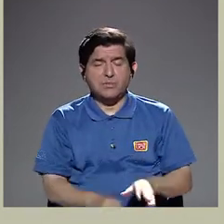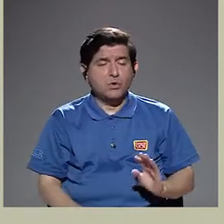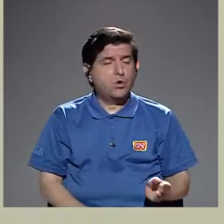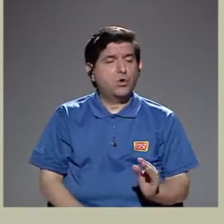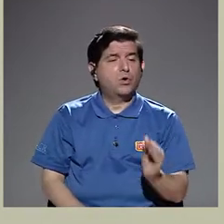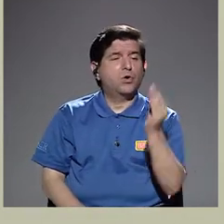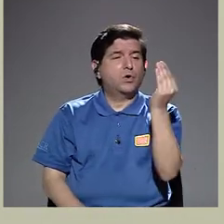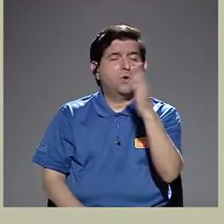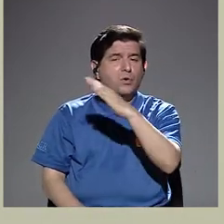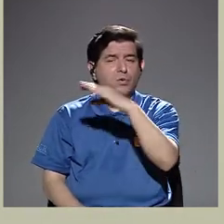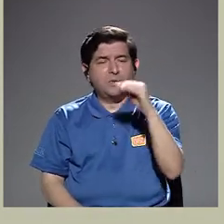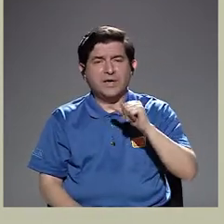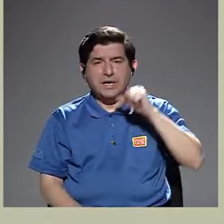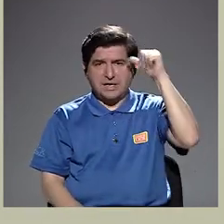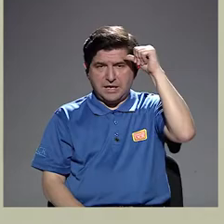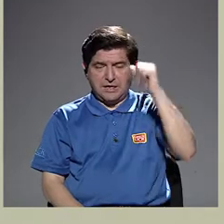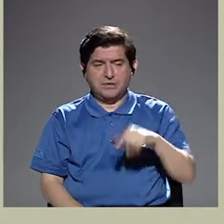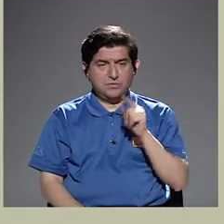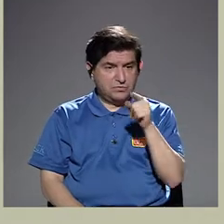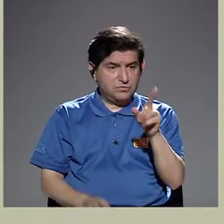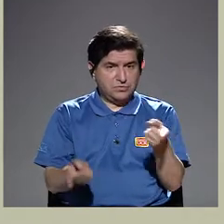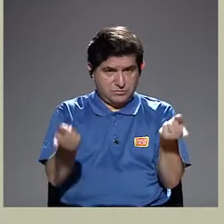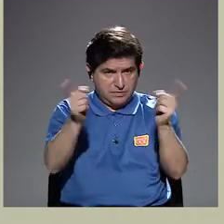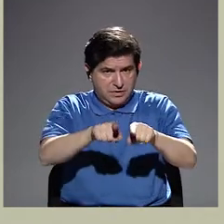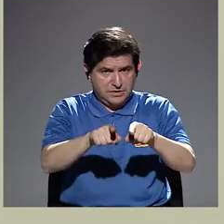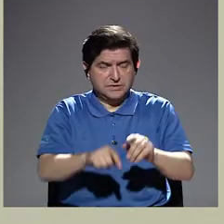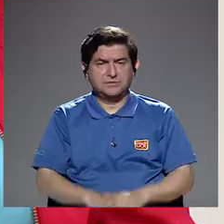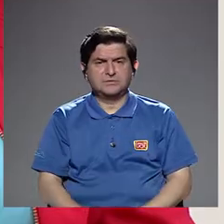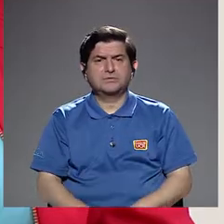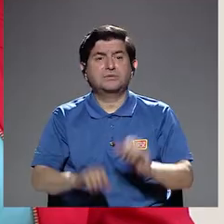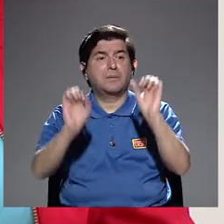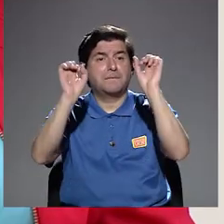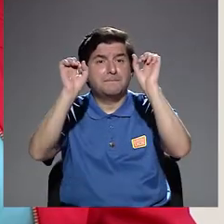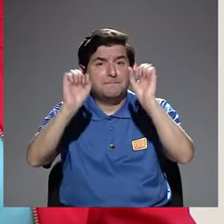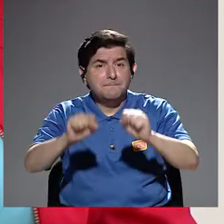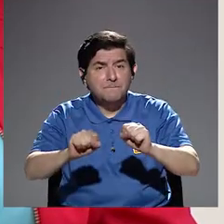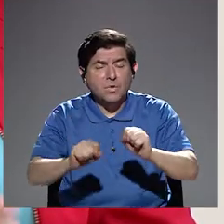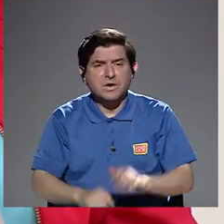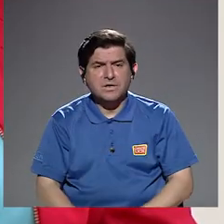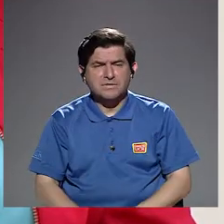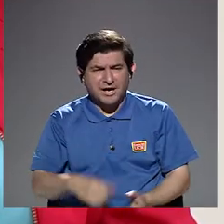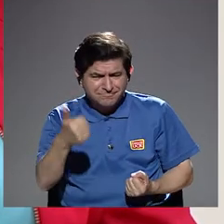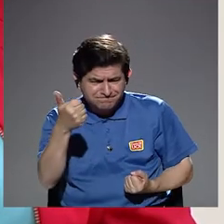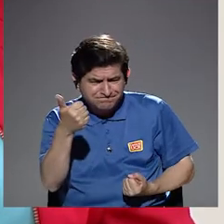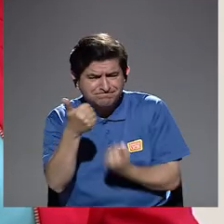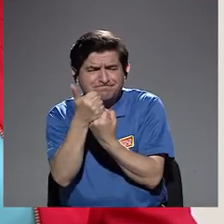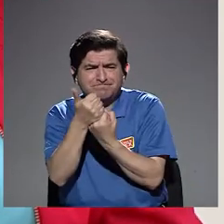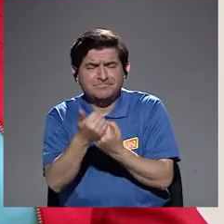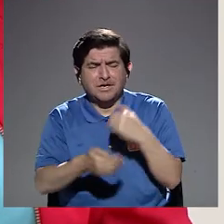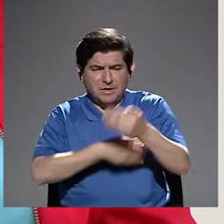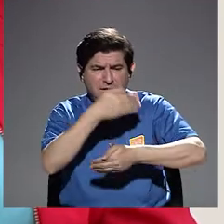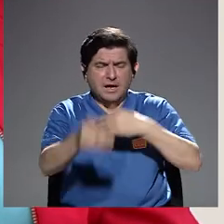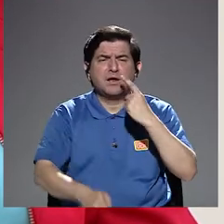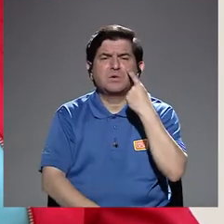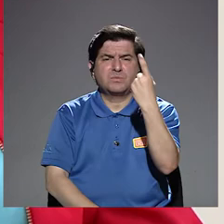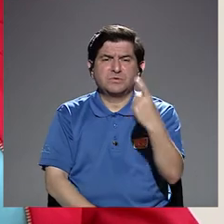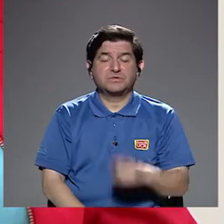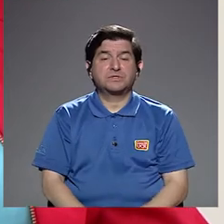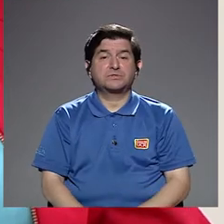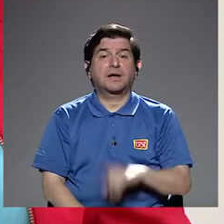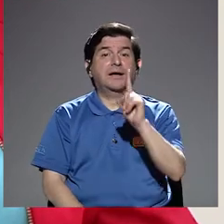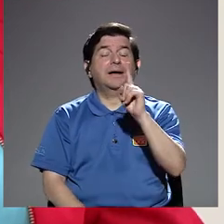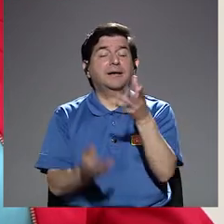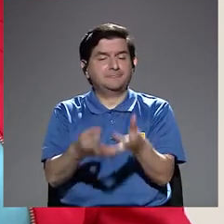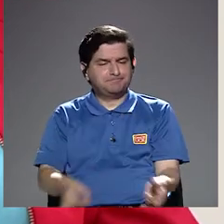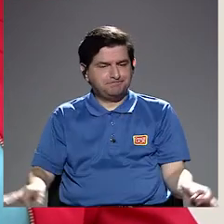adolescente y un adulto, ¿verdad?, que pueda fortalecer a la fiscalía. Algo